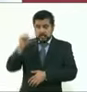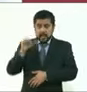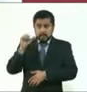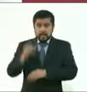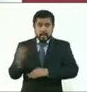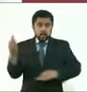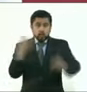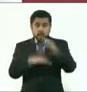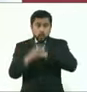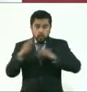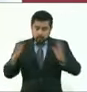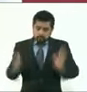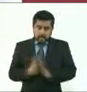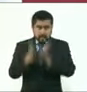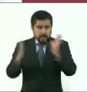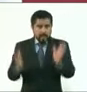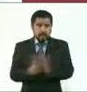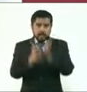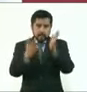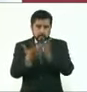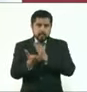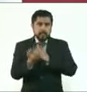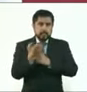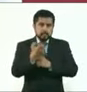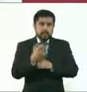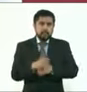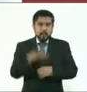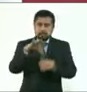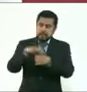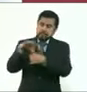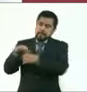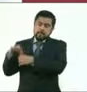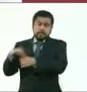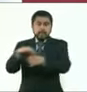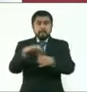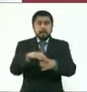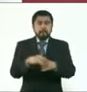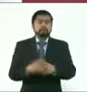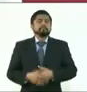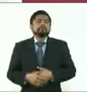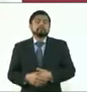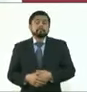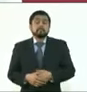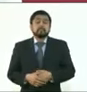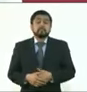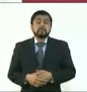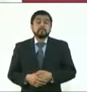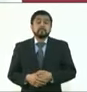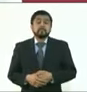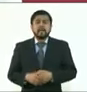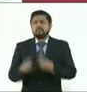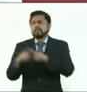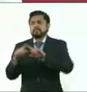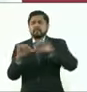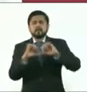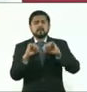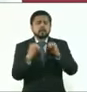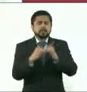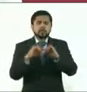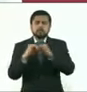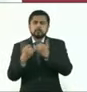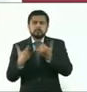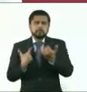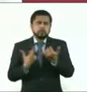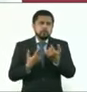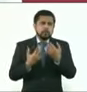participar. Claro que ya habrá las asociaciones que tengan que ver, tenemos, obviamente nosotros